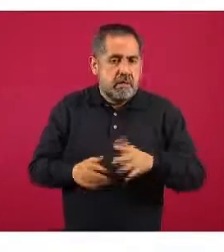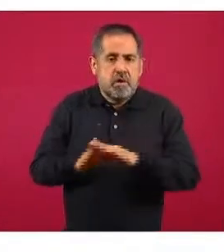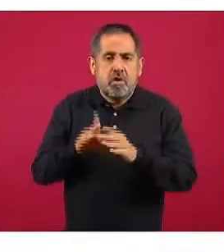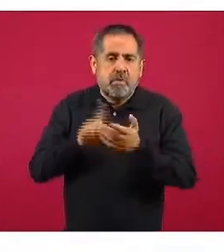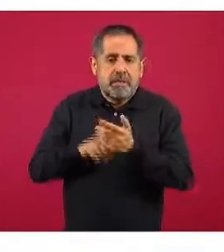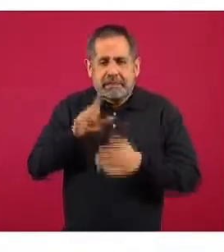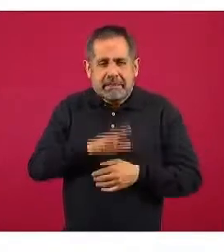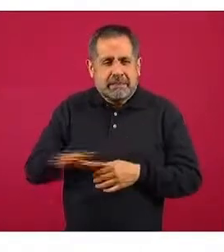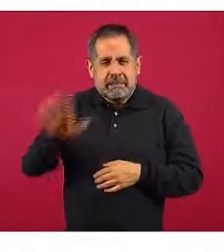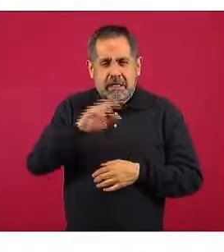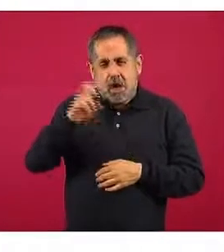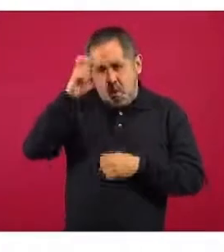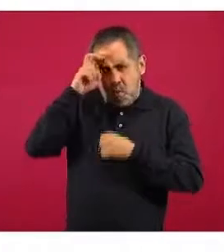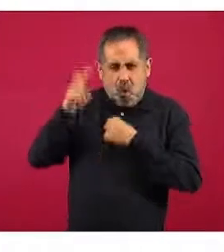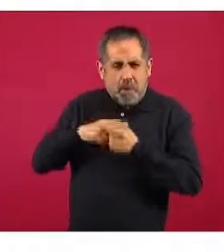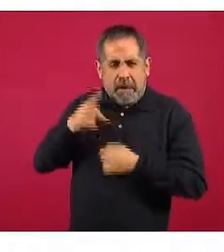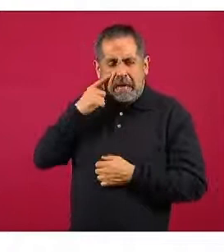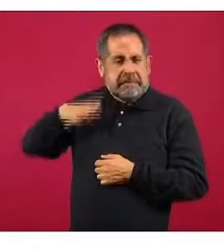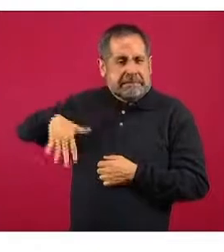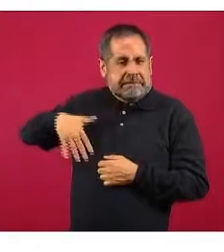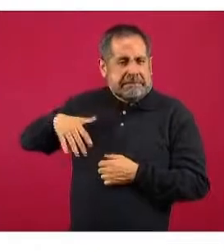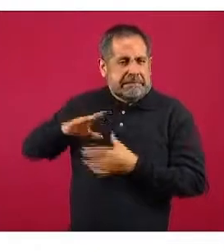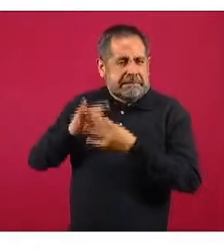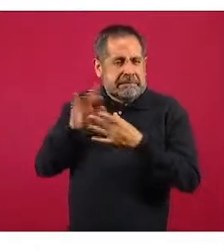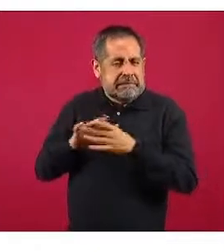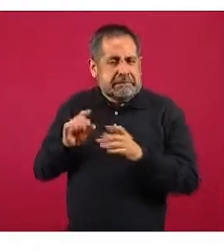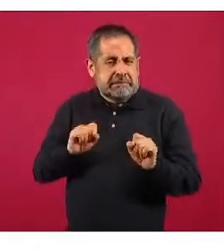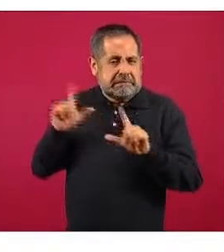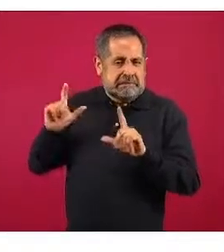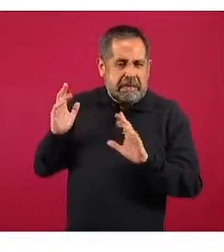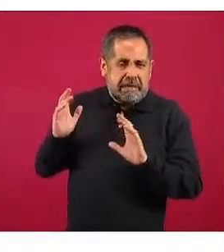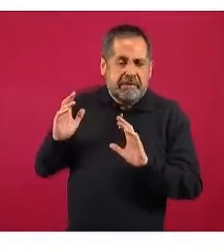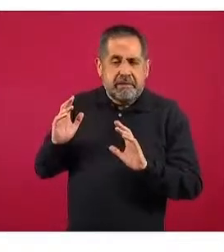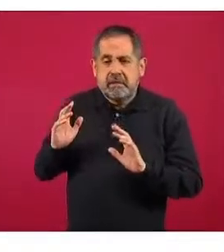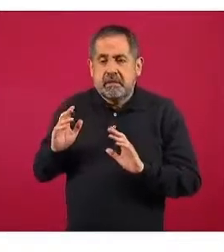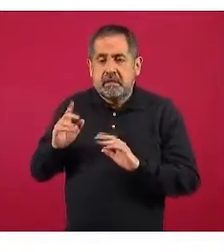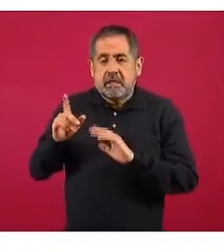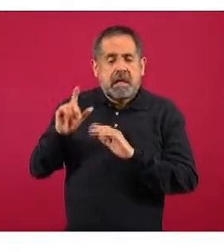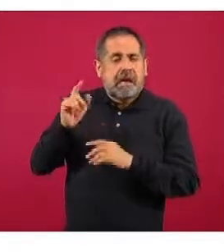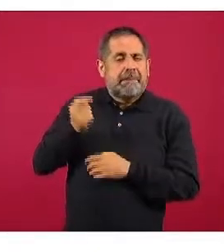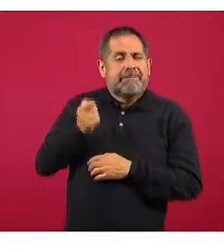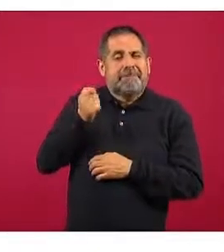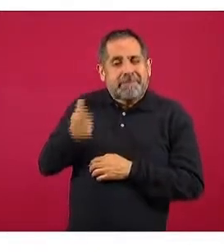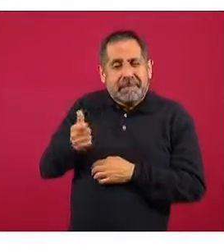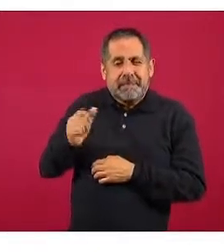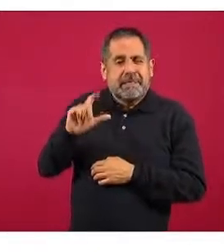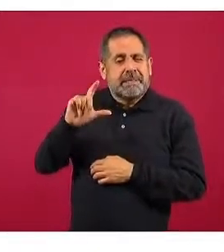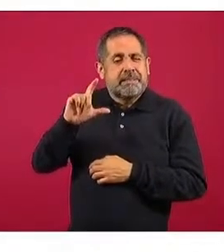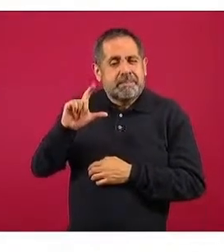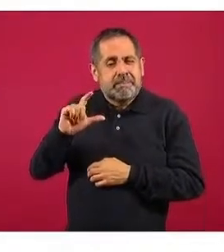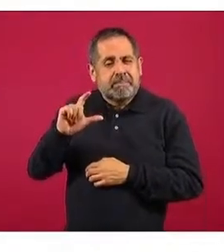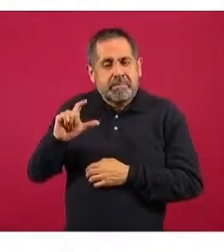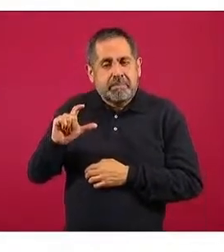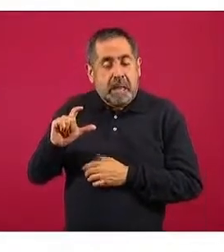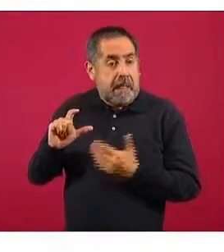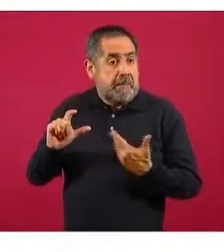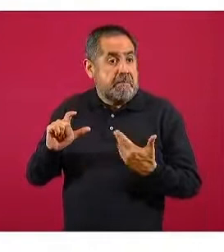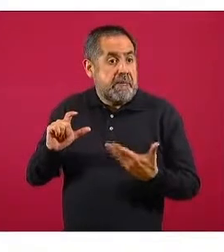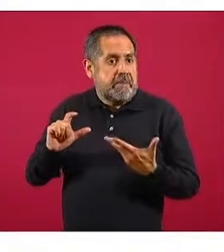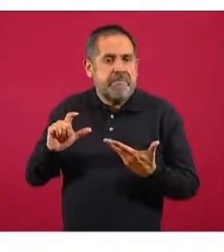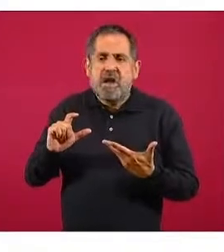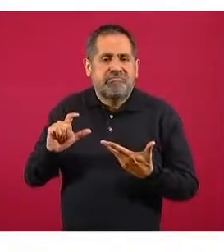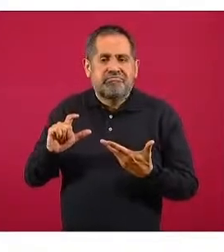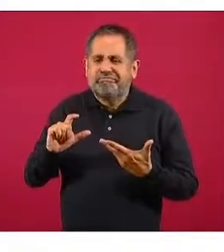del continente europeo, un poco lo que observábamos en las gráficas previas, ese descenso que se venía produciendo en la región